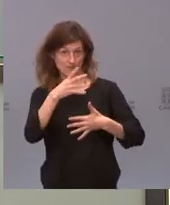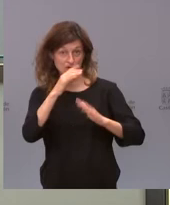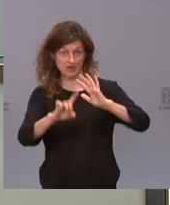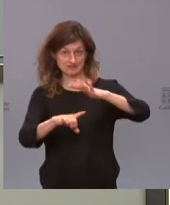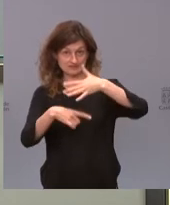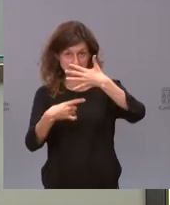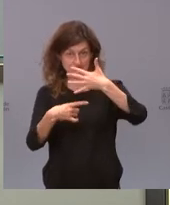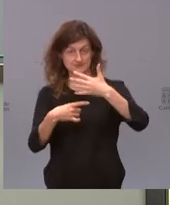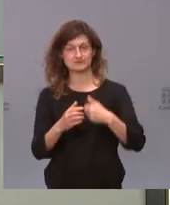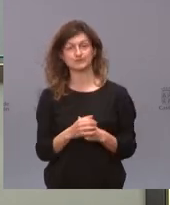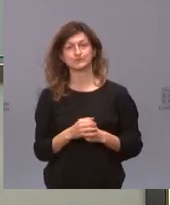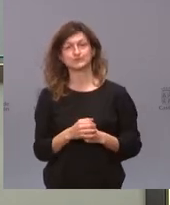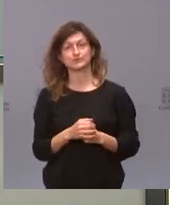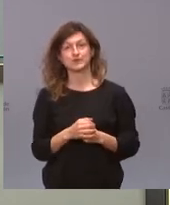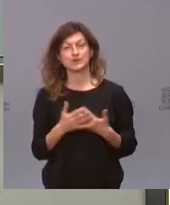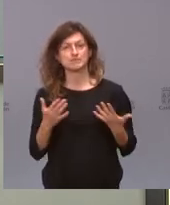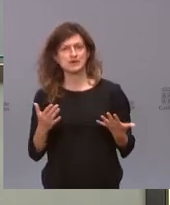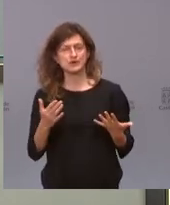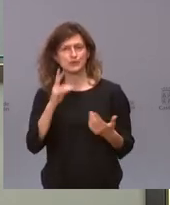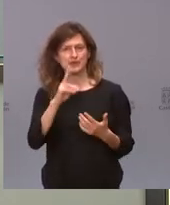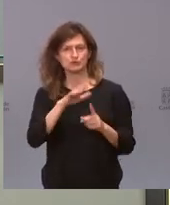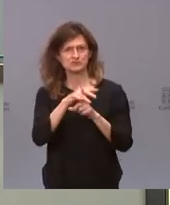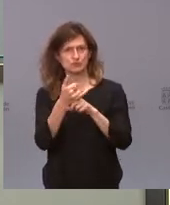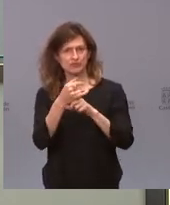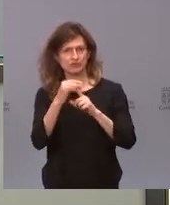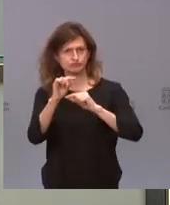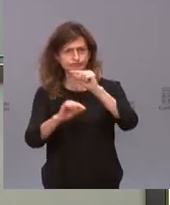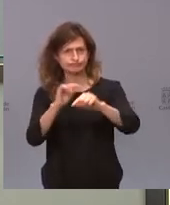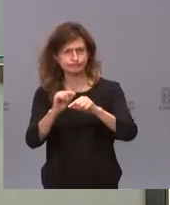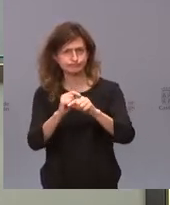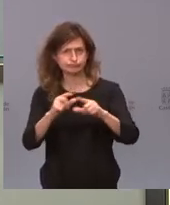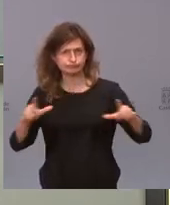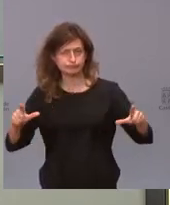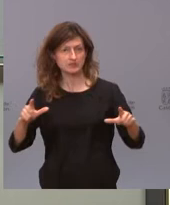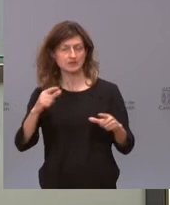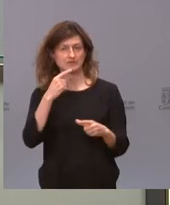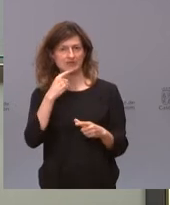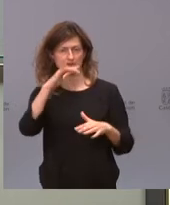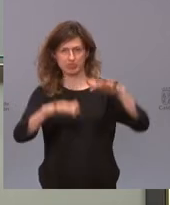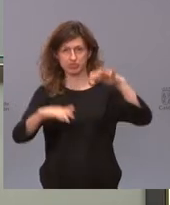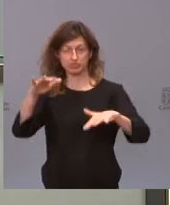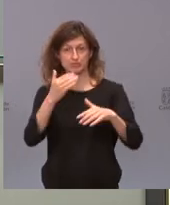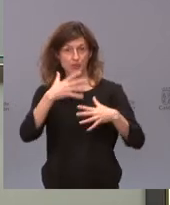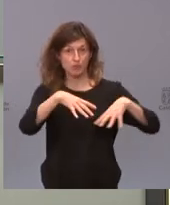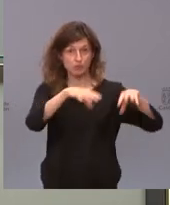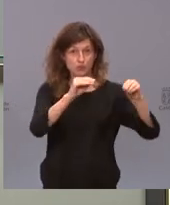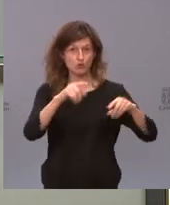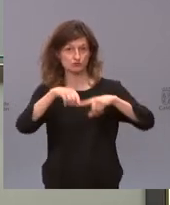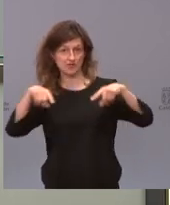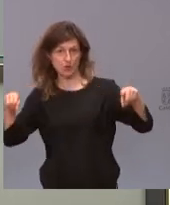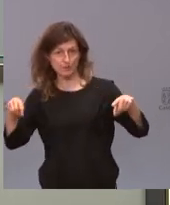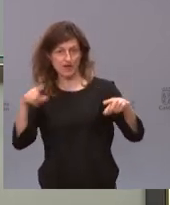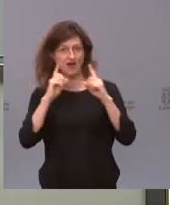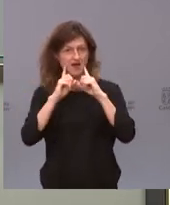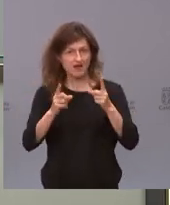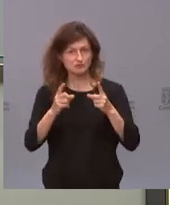cerrada la hostelería. Sin embargo, la situación epidemiológica está siendo o la evolución bastante desigual. Por ejemplo, en Burgos y en Segovia los